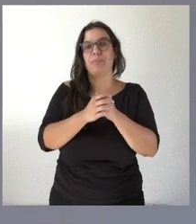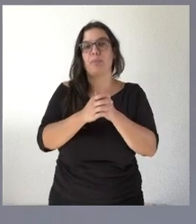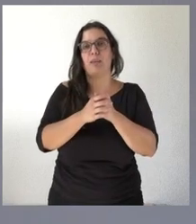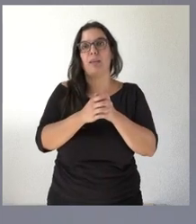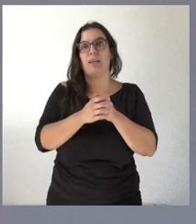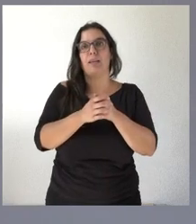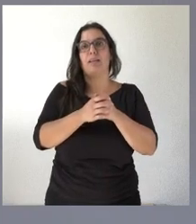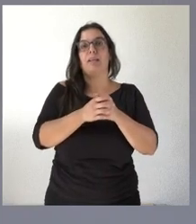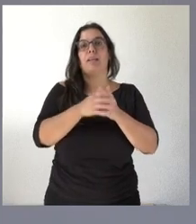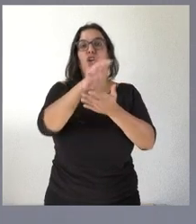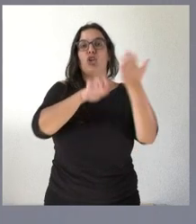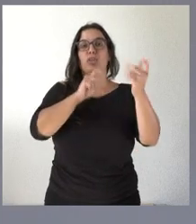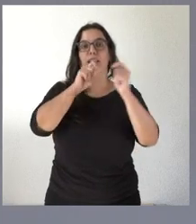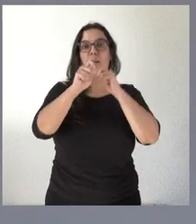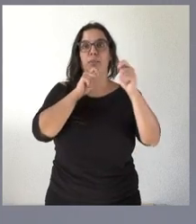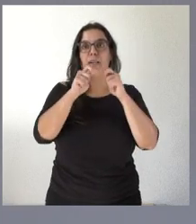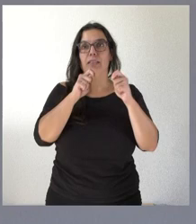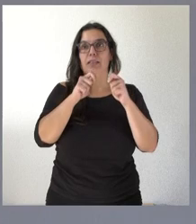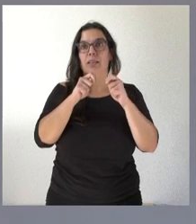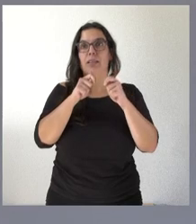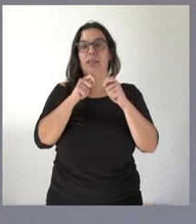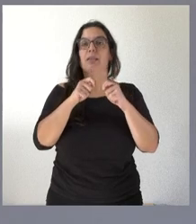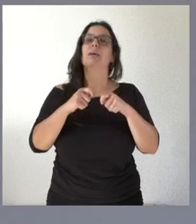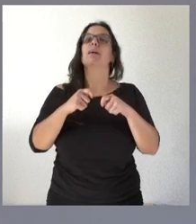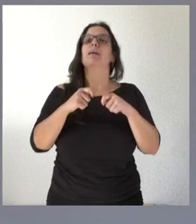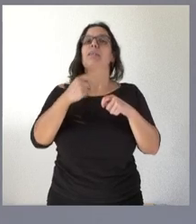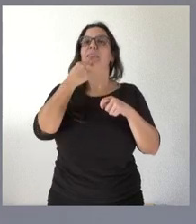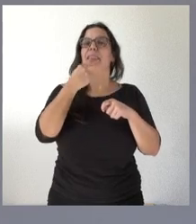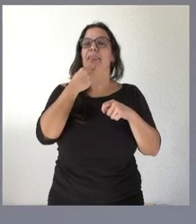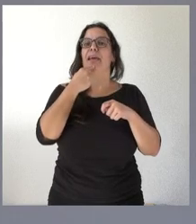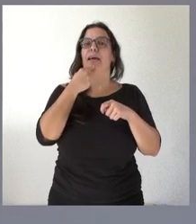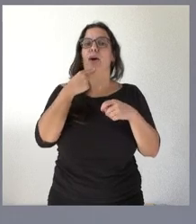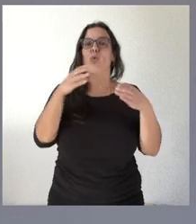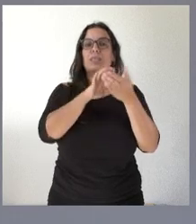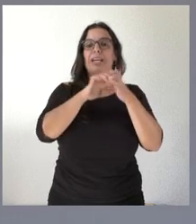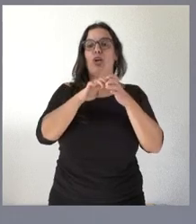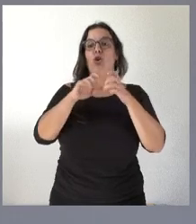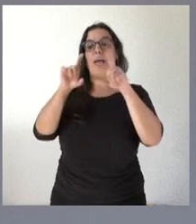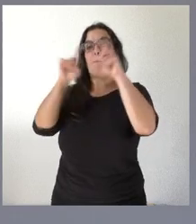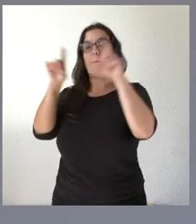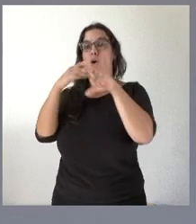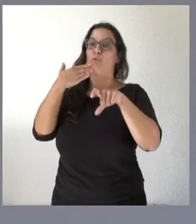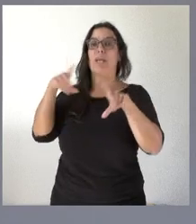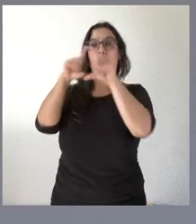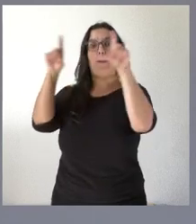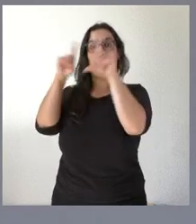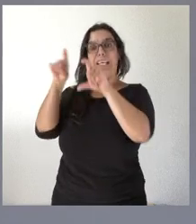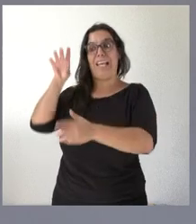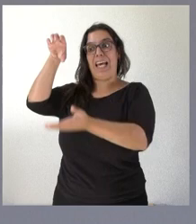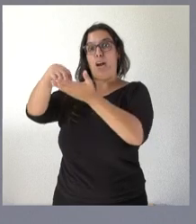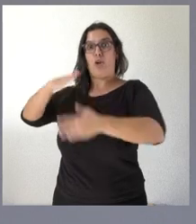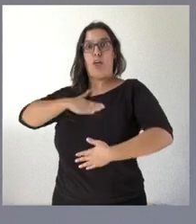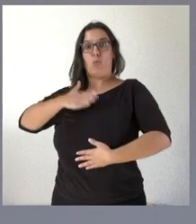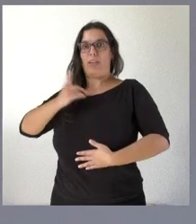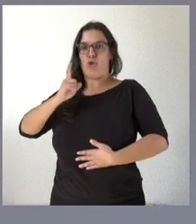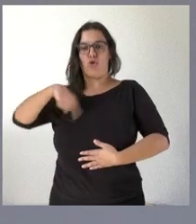ha dicho en nota de prensa es que la junta vaya a sustituir la iniciativa de un promotor la junta no es promotor de este tipo de instalaciones y por tanto la junta no va a hacer promoción de la